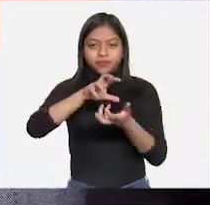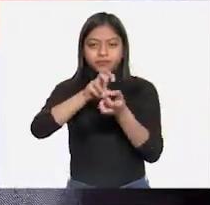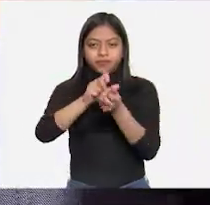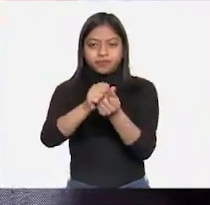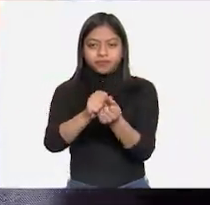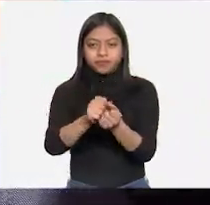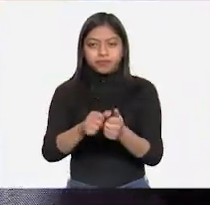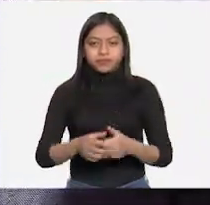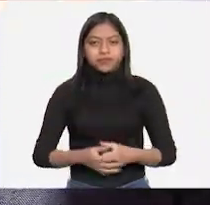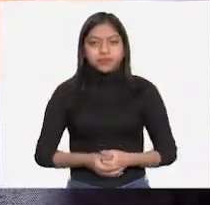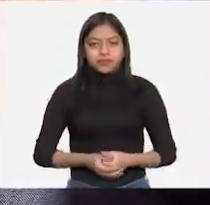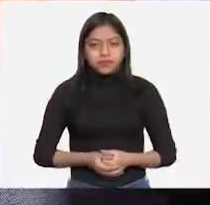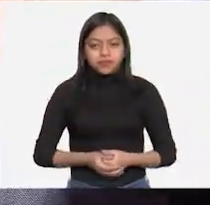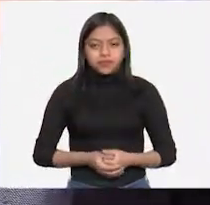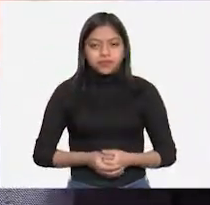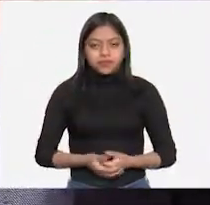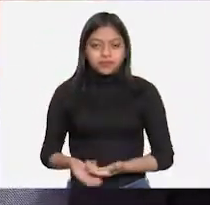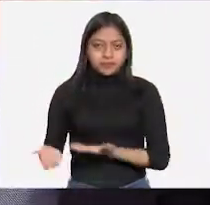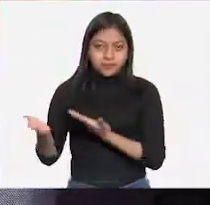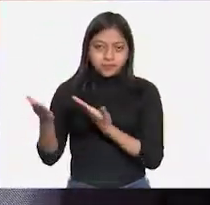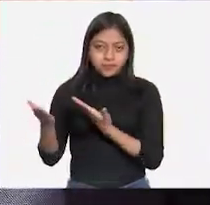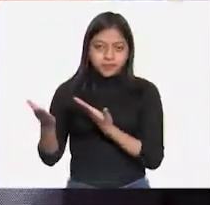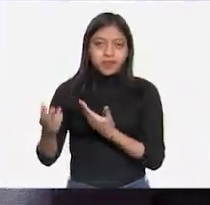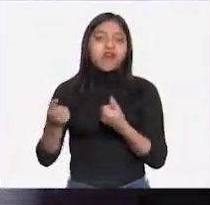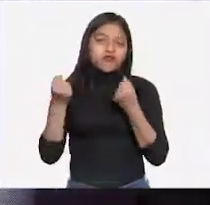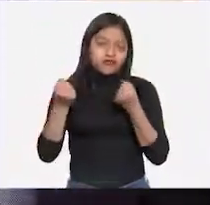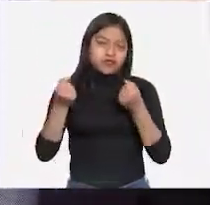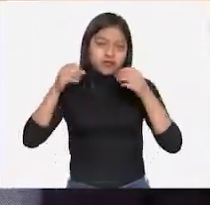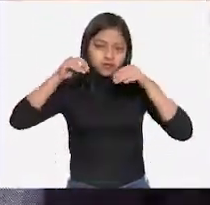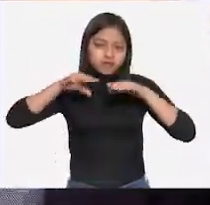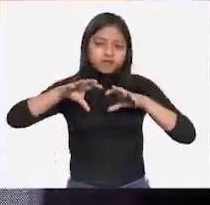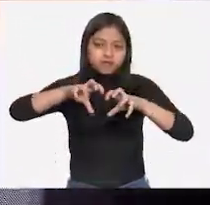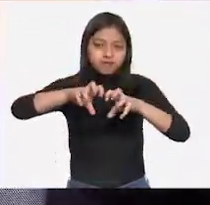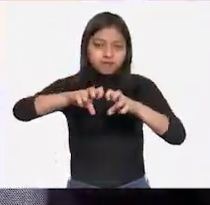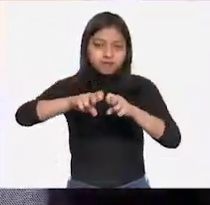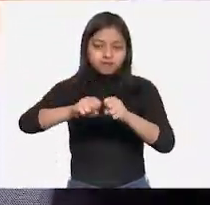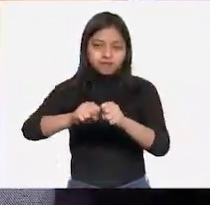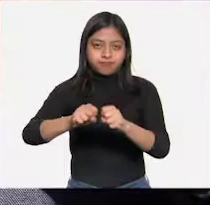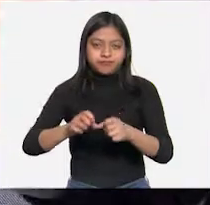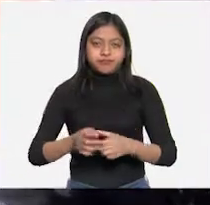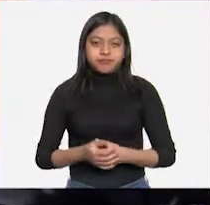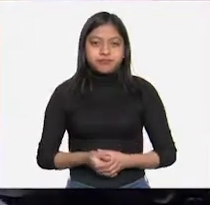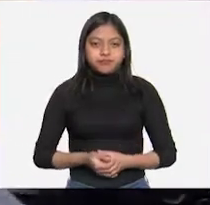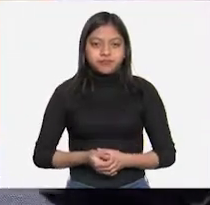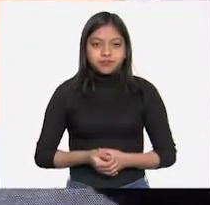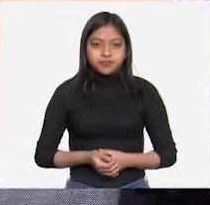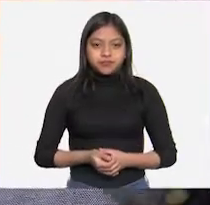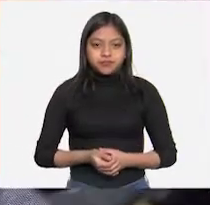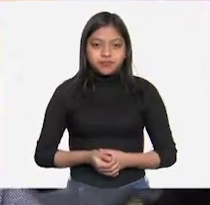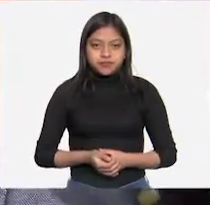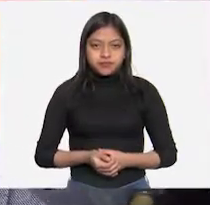cómo la voy a deformar. Le estoy aplicando fuerza. Y... Ahí está.